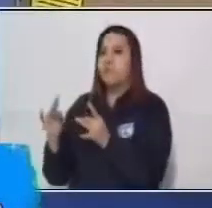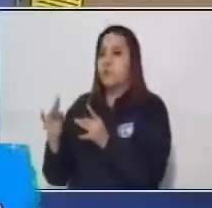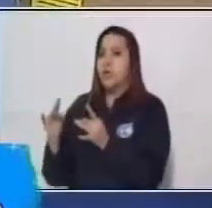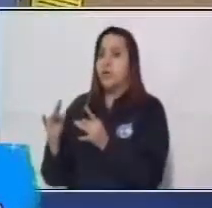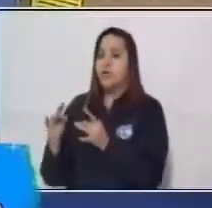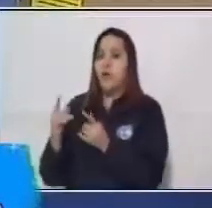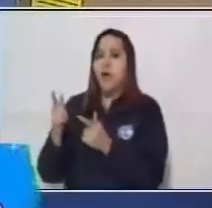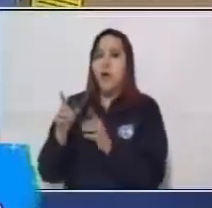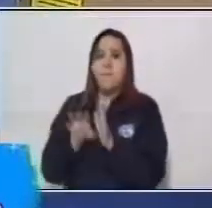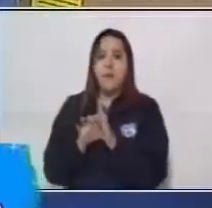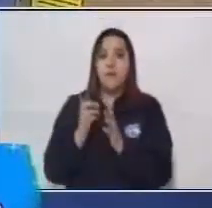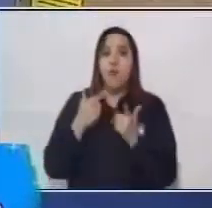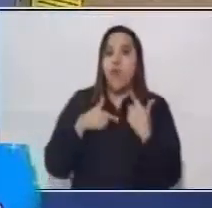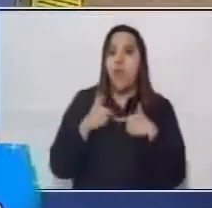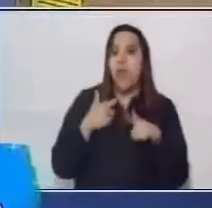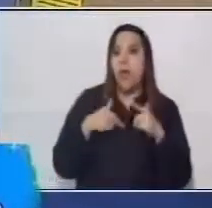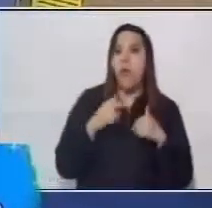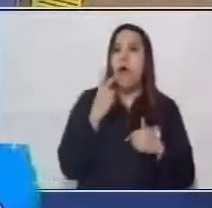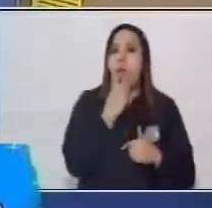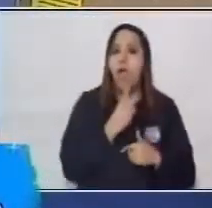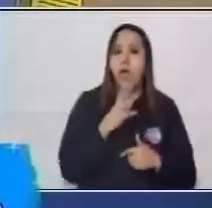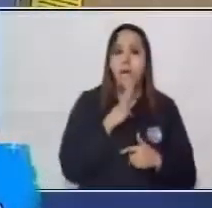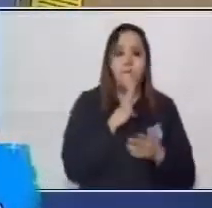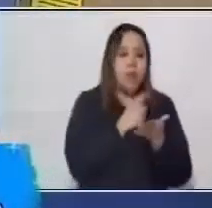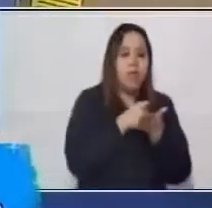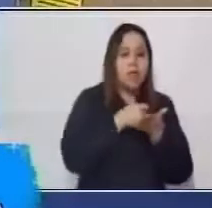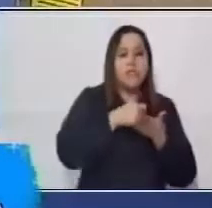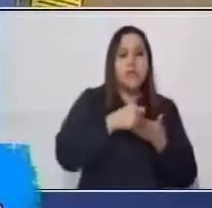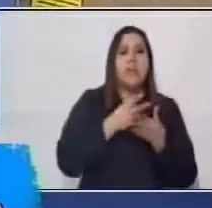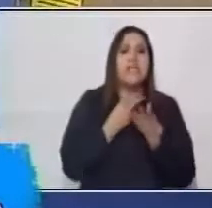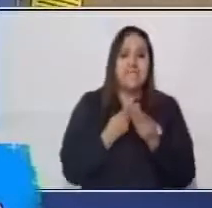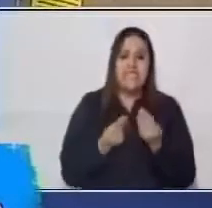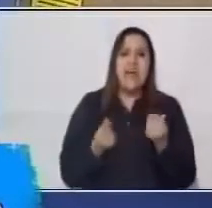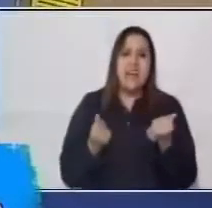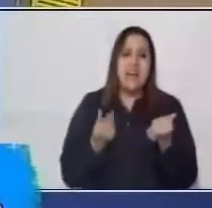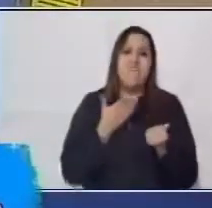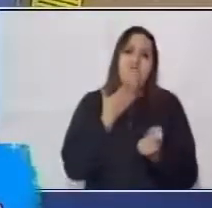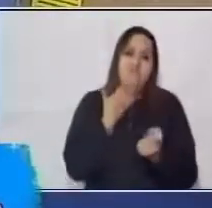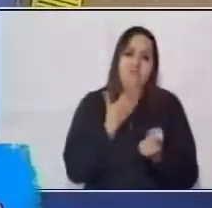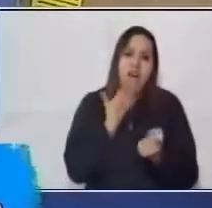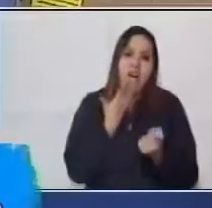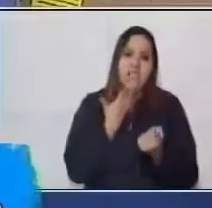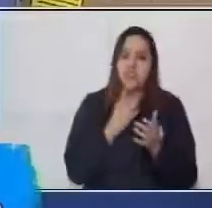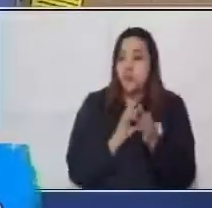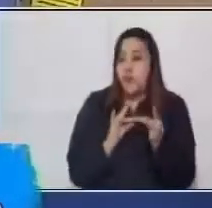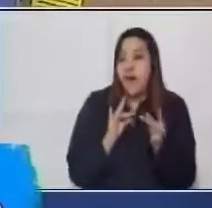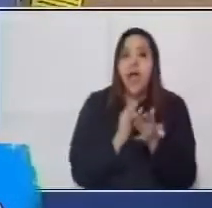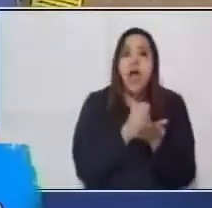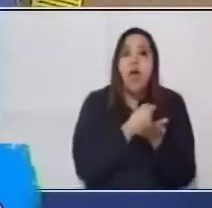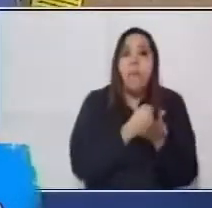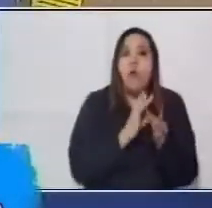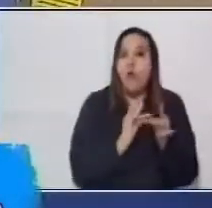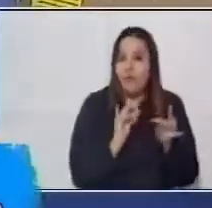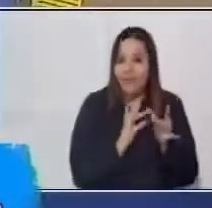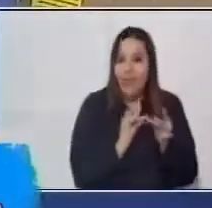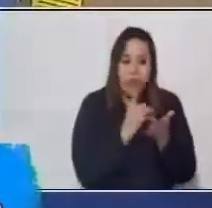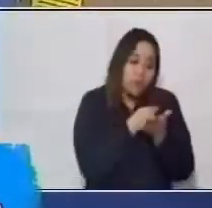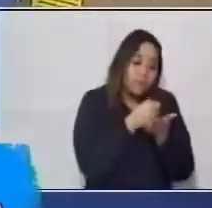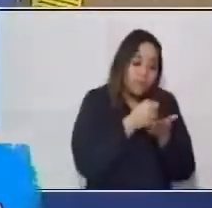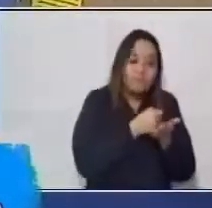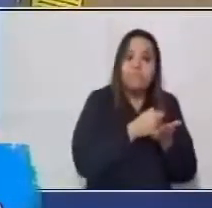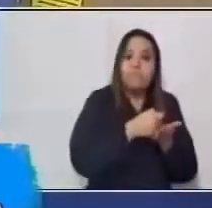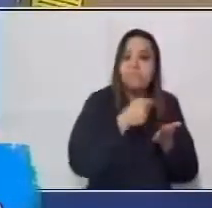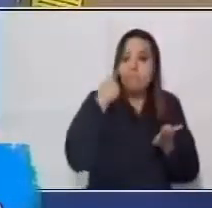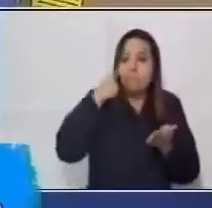no eran literatos, eran personas que iban nada más narrando lo que estaba pasando y las acciones que se estaban